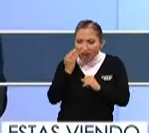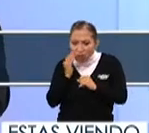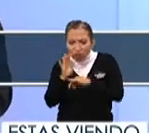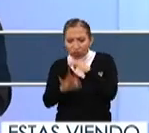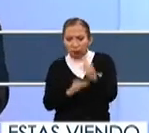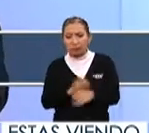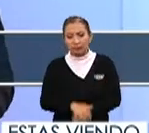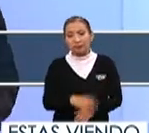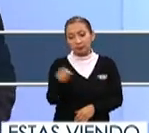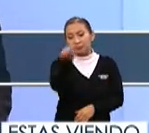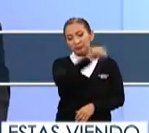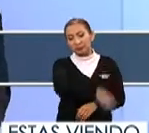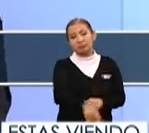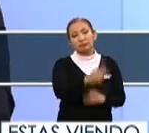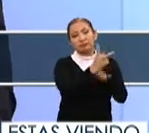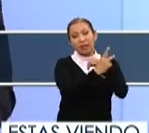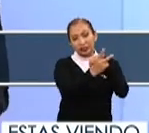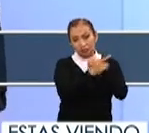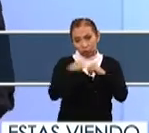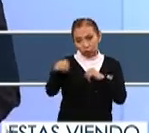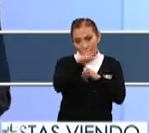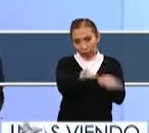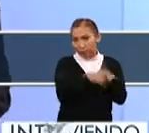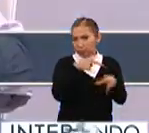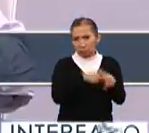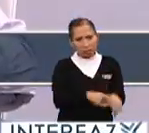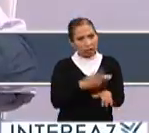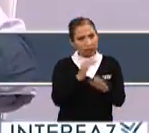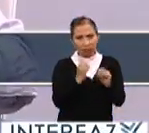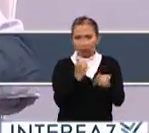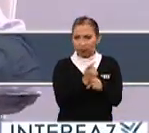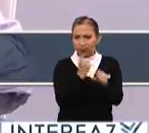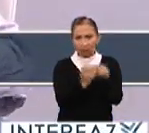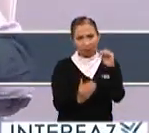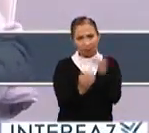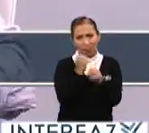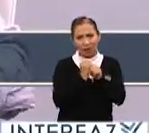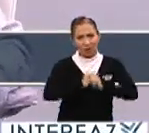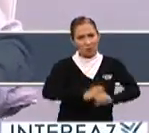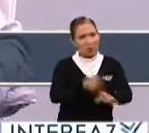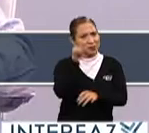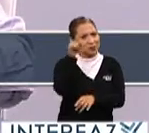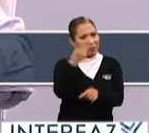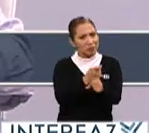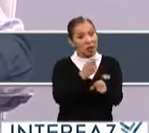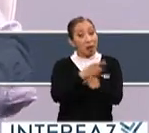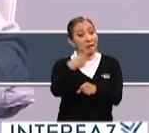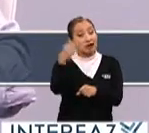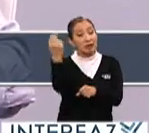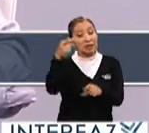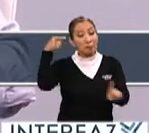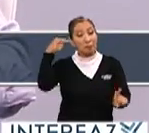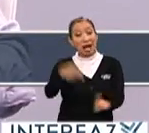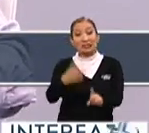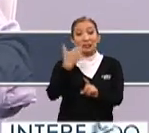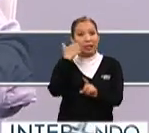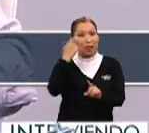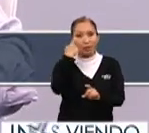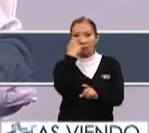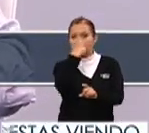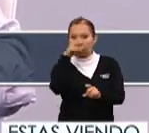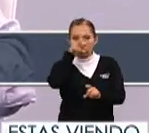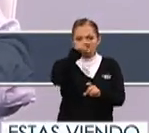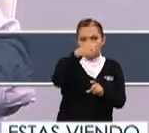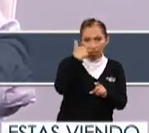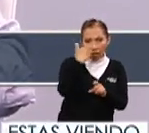etcétera? Bueno, los medios tradicionales, la tele, ustedes, siguen siendo, por supuesto, el principal medio de información, pero lo quieren más directo, lo quieren muy visual,